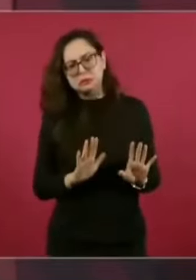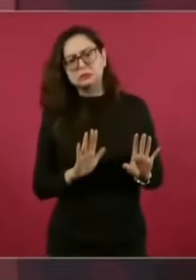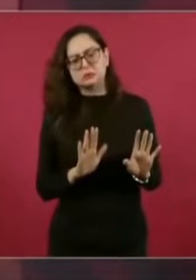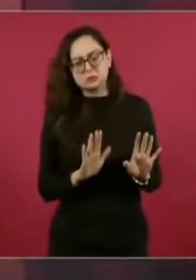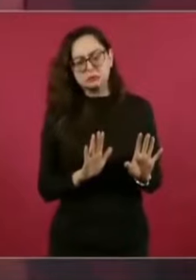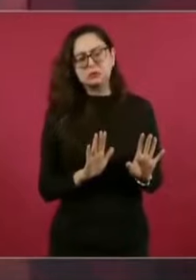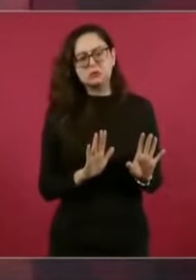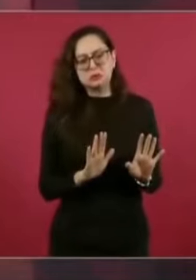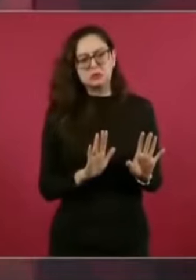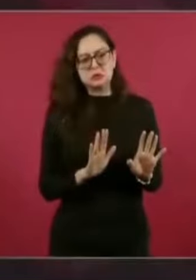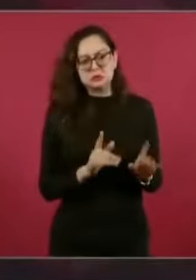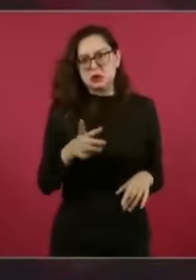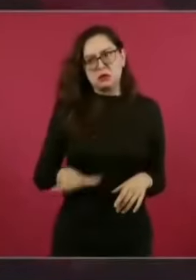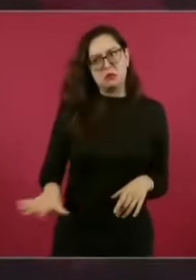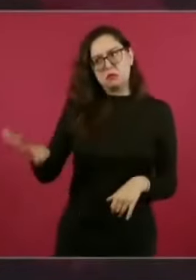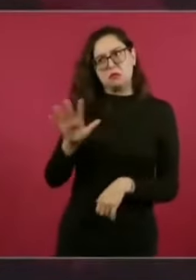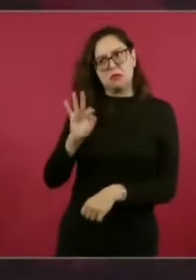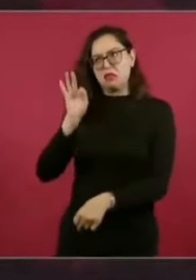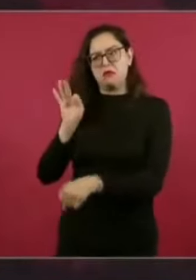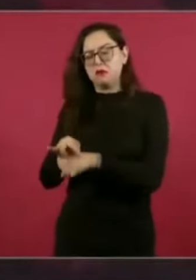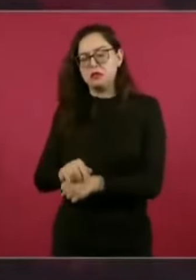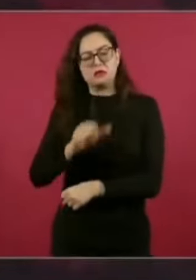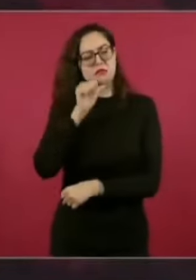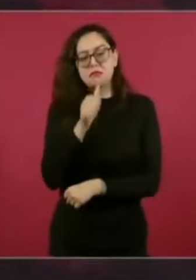no se pusieron del lado del pueblo.